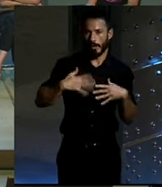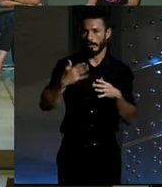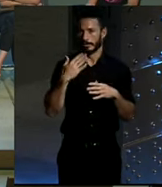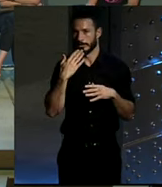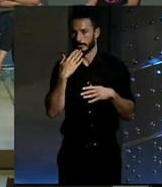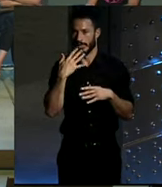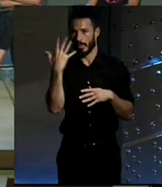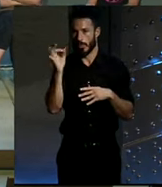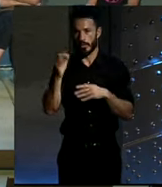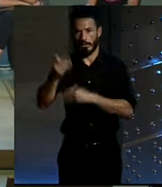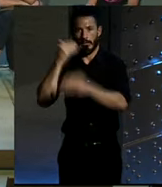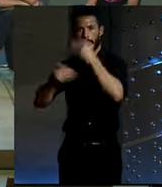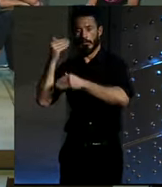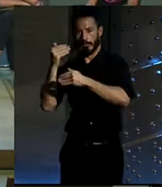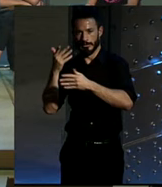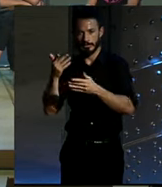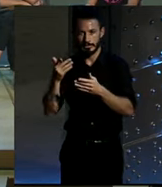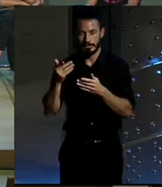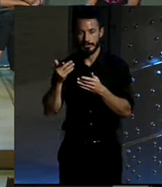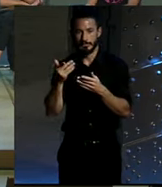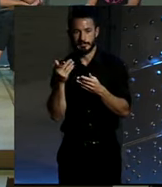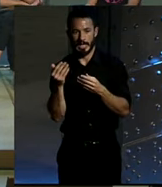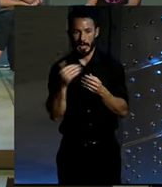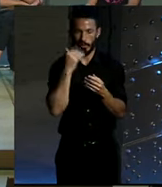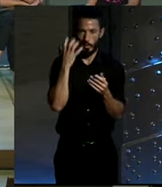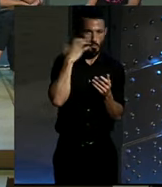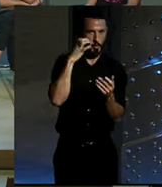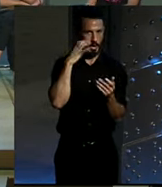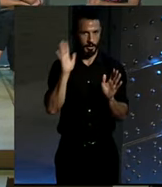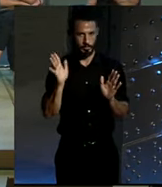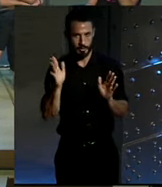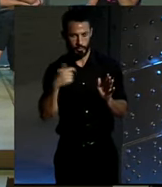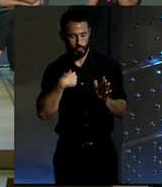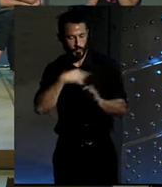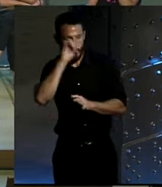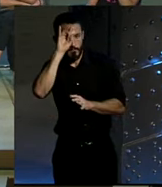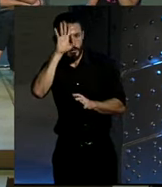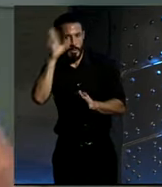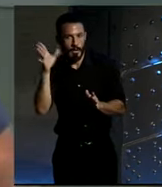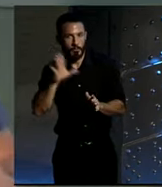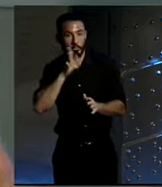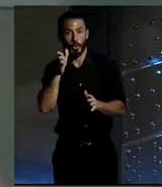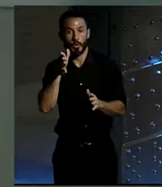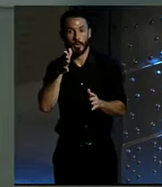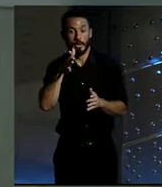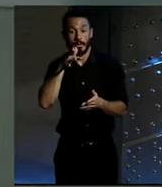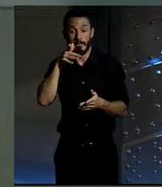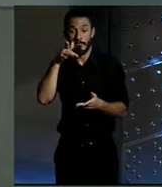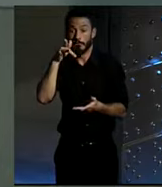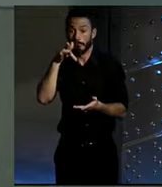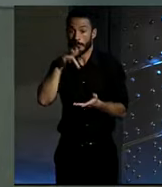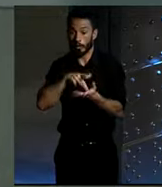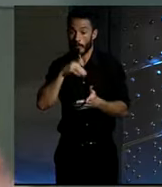raras e inquietantes. Pero el caso es que yo flipaba porque en el momento en el que eso empezó a